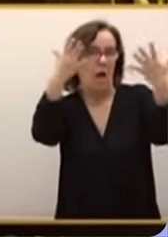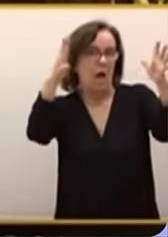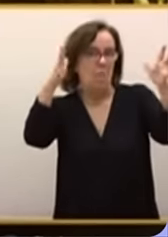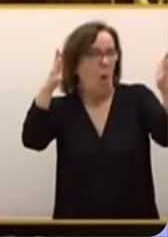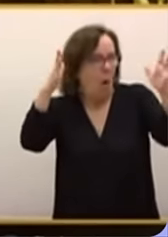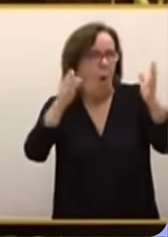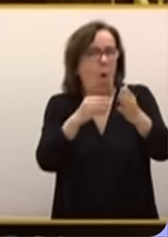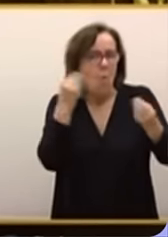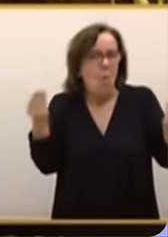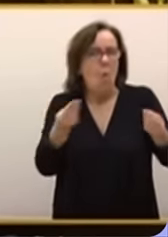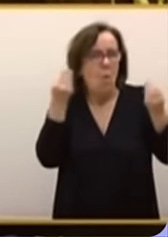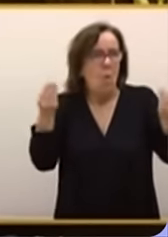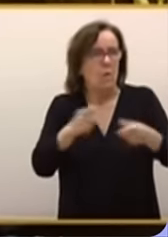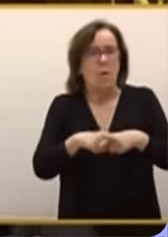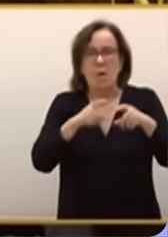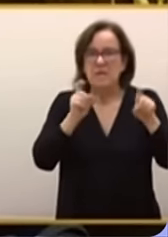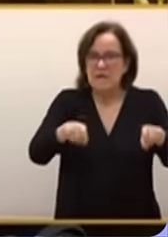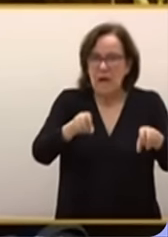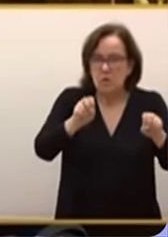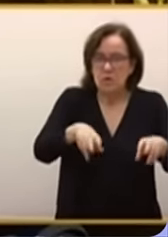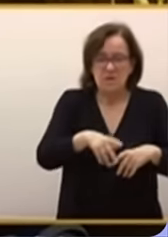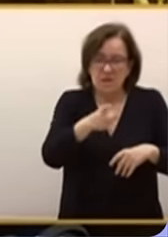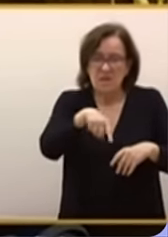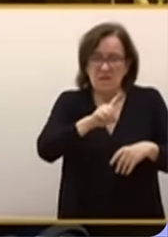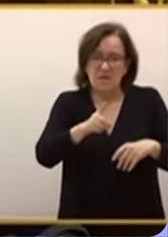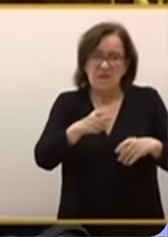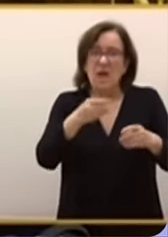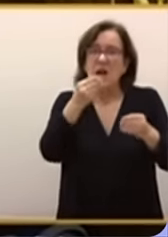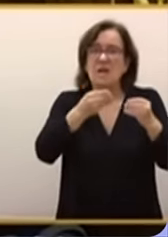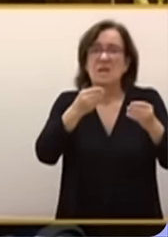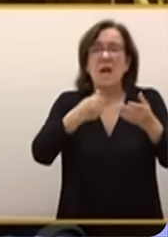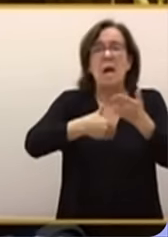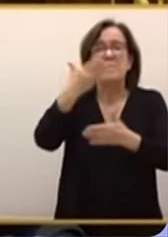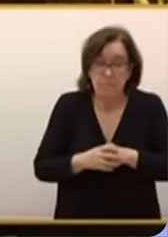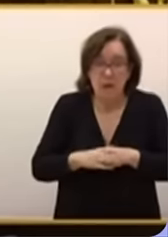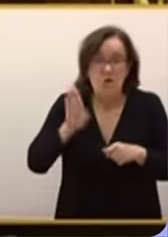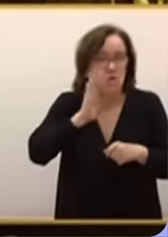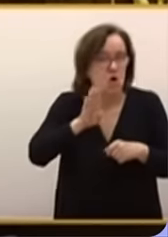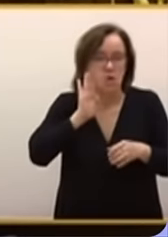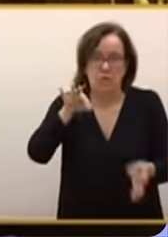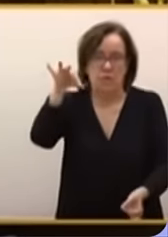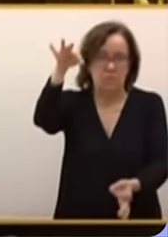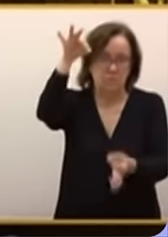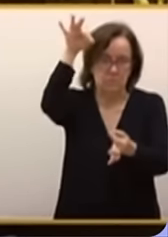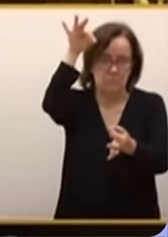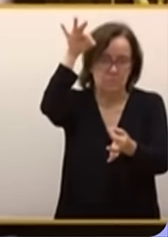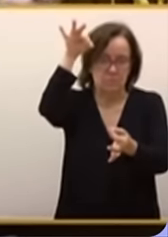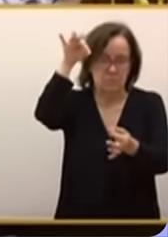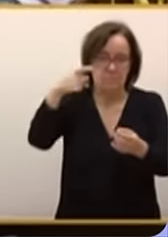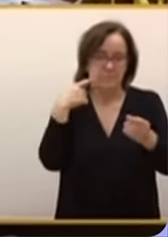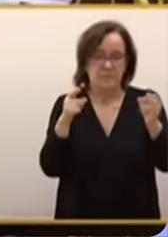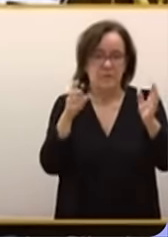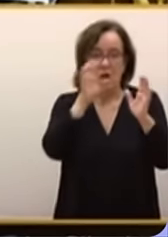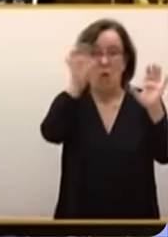descanso. ¿Sabe cuál es su mayor hit de la prensa internacional? Estas son las portadas, señor presidente.